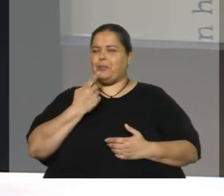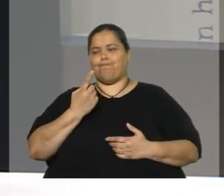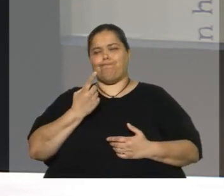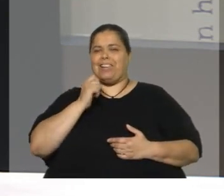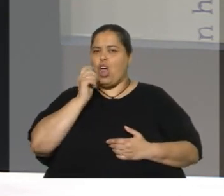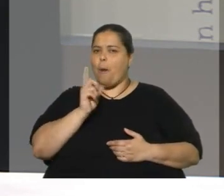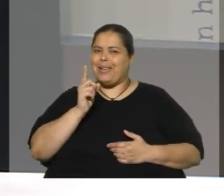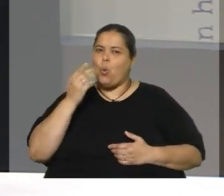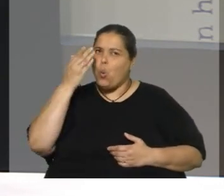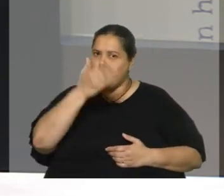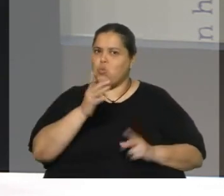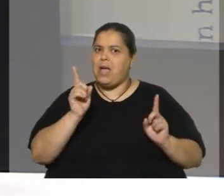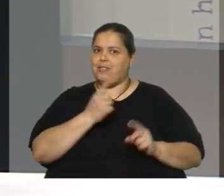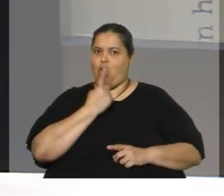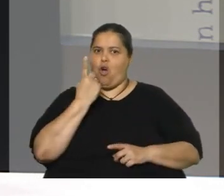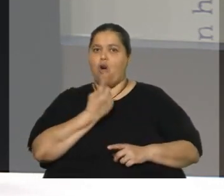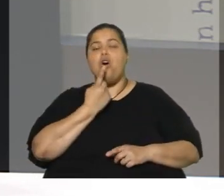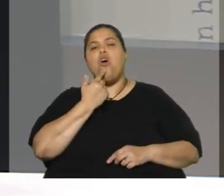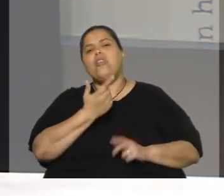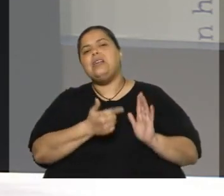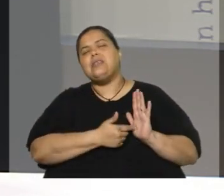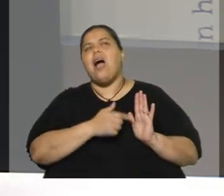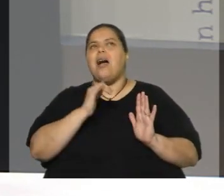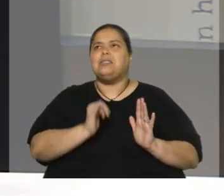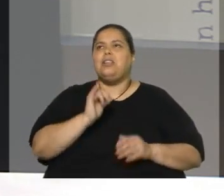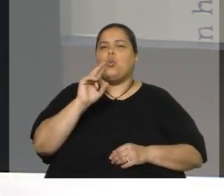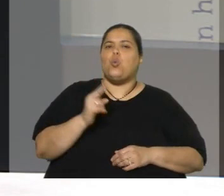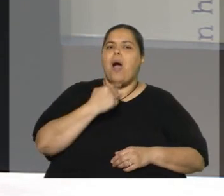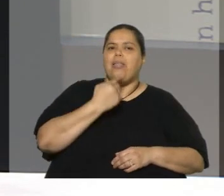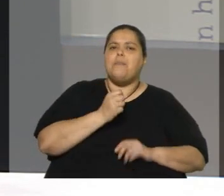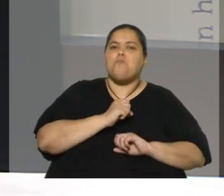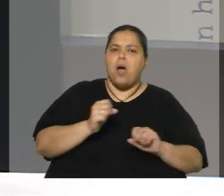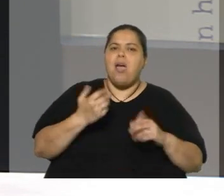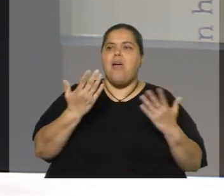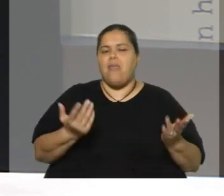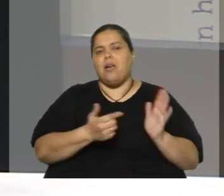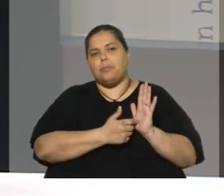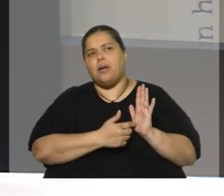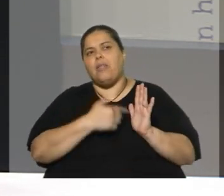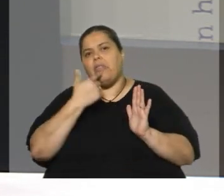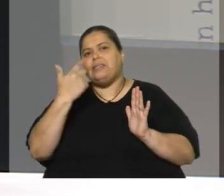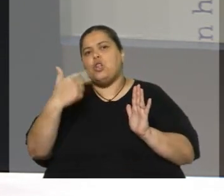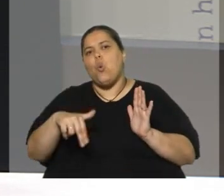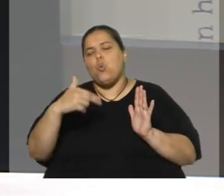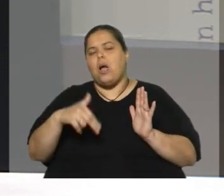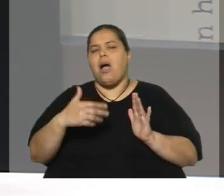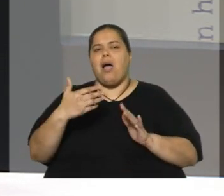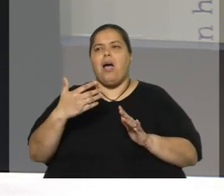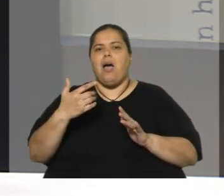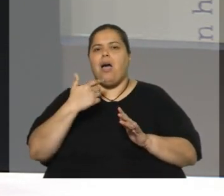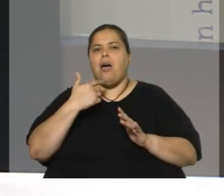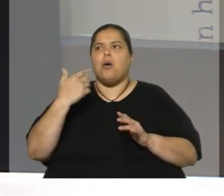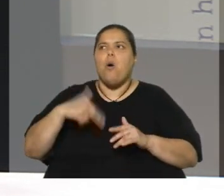hay una biblioteca que dice que Uruguay puede porque la decisión 32 del año 2000 nunca fue rectificada a nivel de los parlamentos, entonces se puede